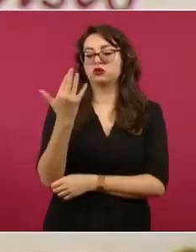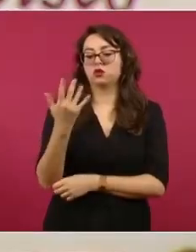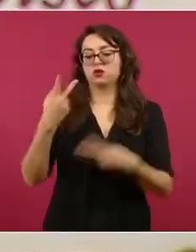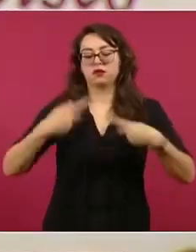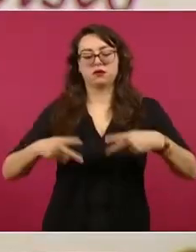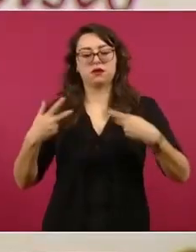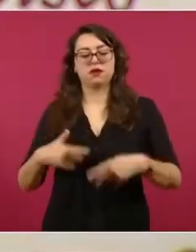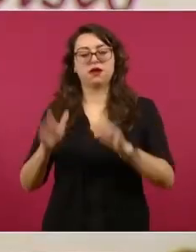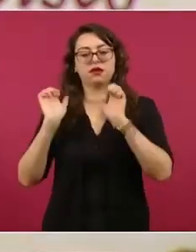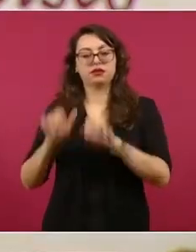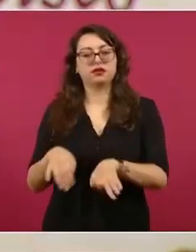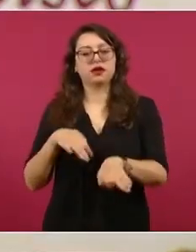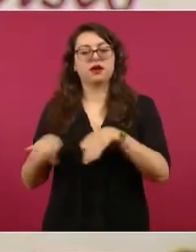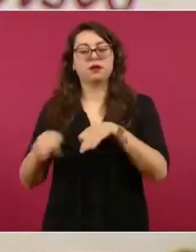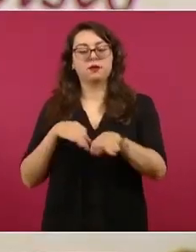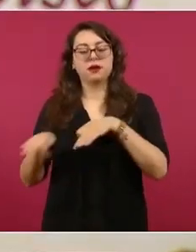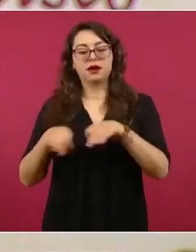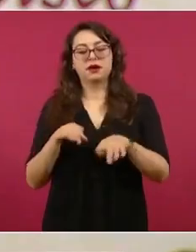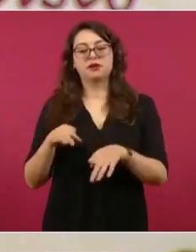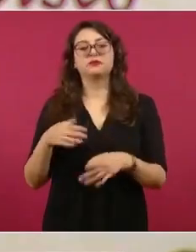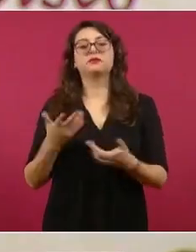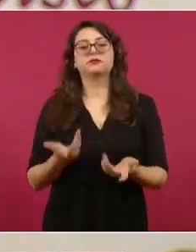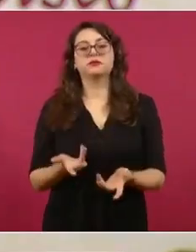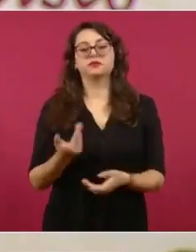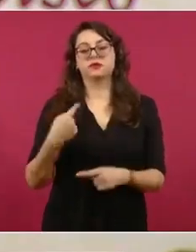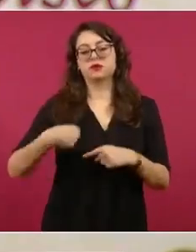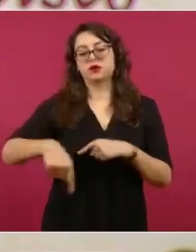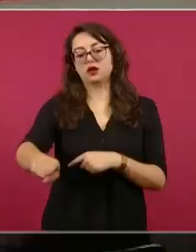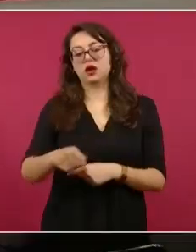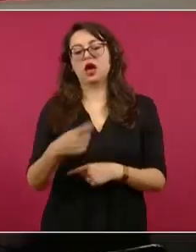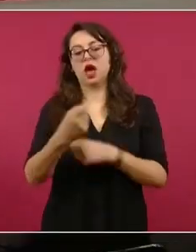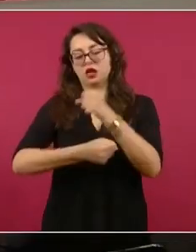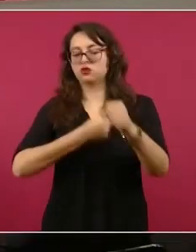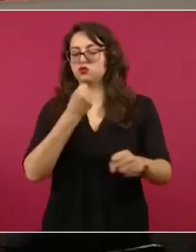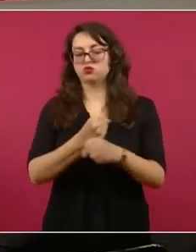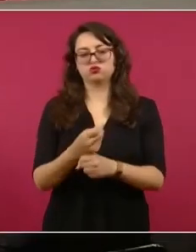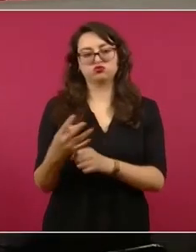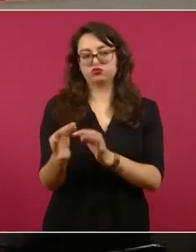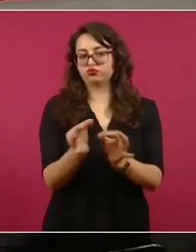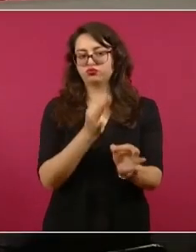directos e indirectos y se estima su conclusión para finales del presente año.